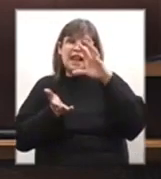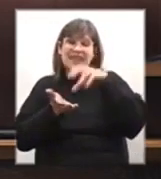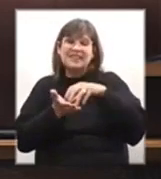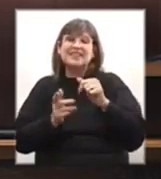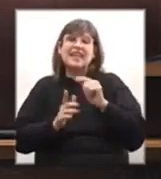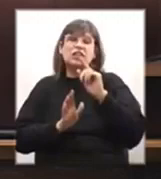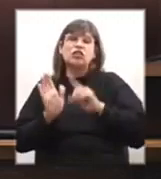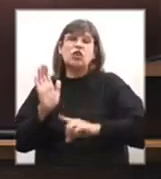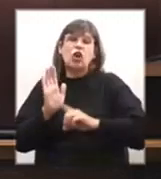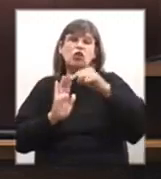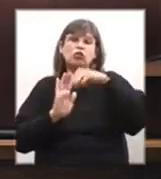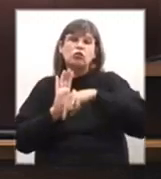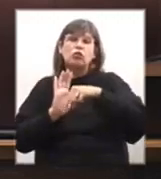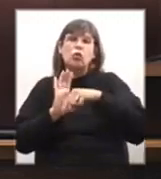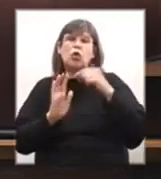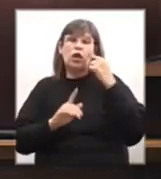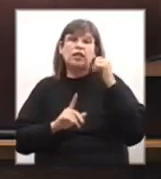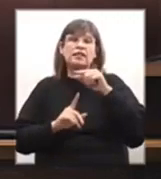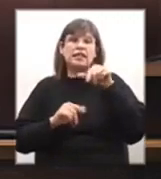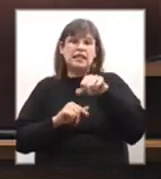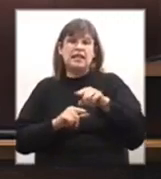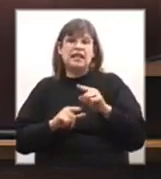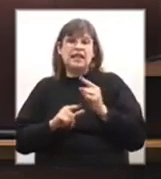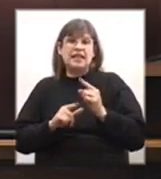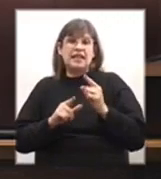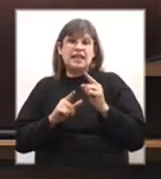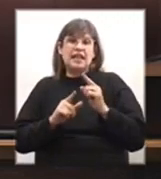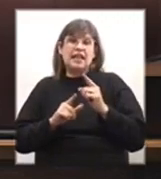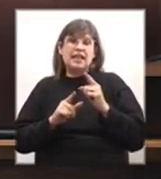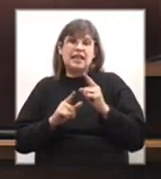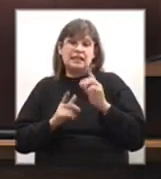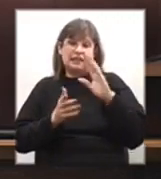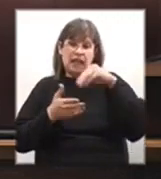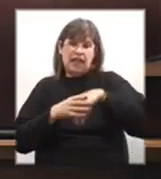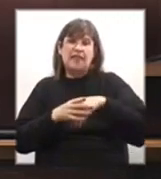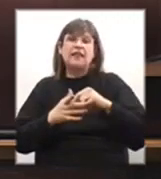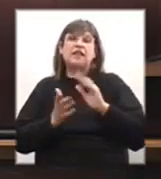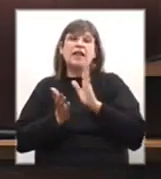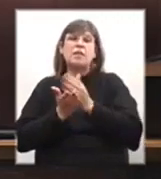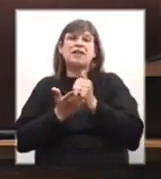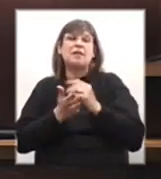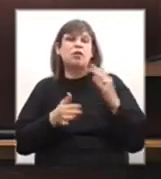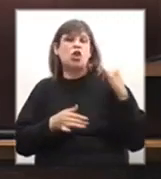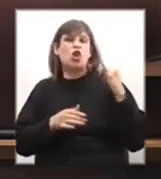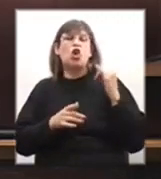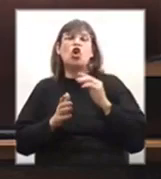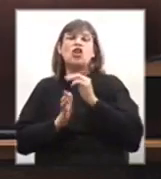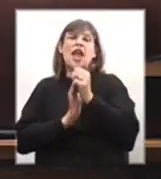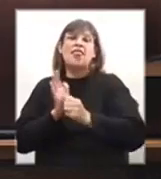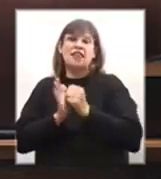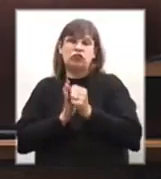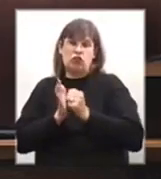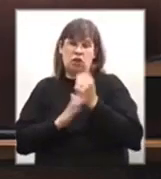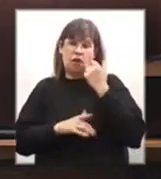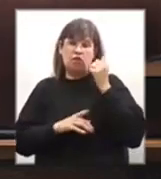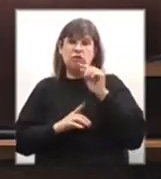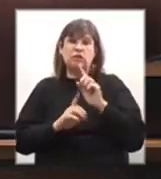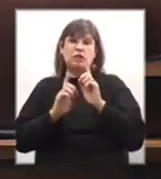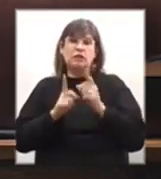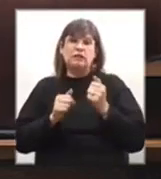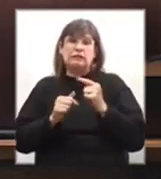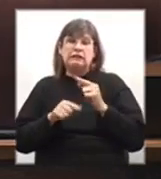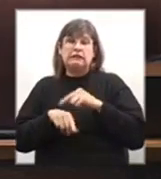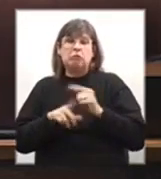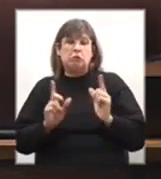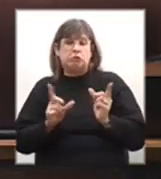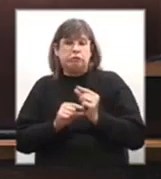regional suroeste que comprende a los departamentos de Colonia y de Soriano. Dado que he quedado